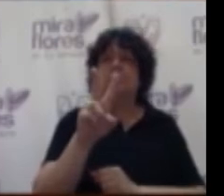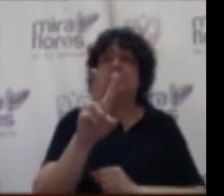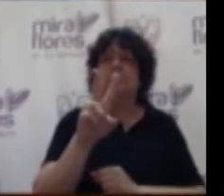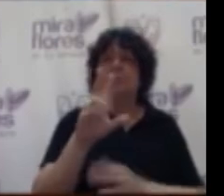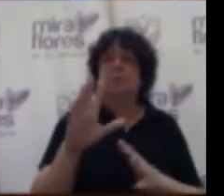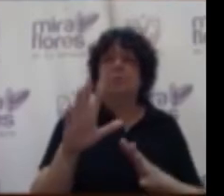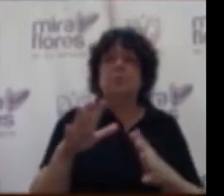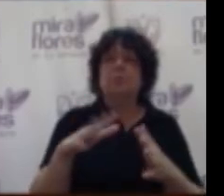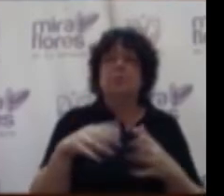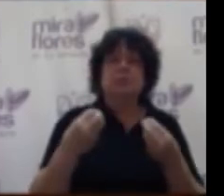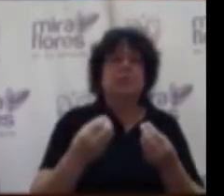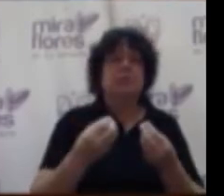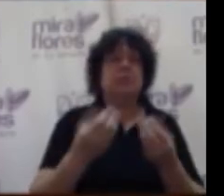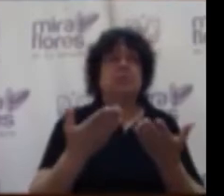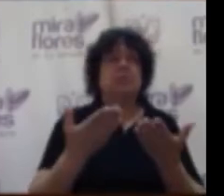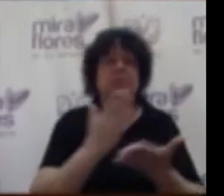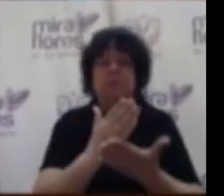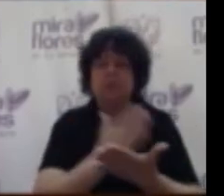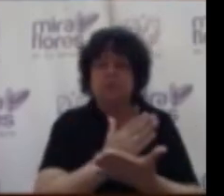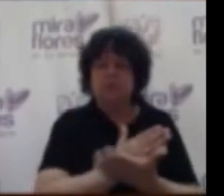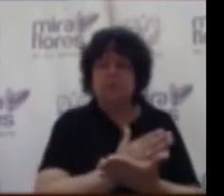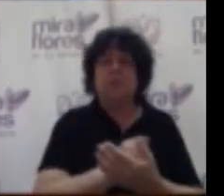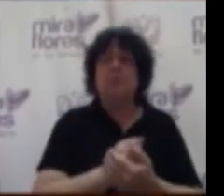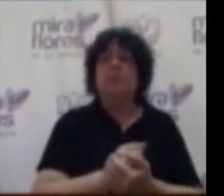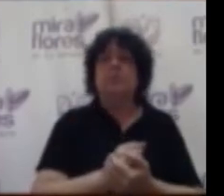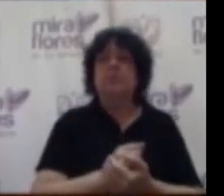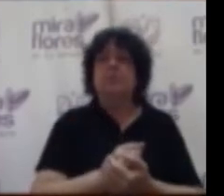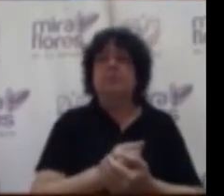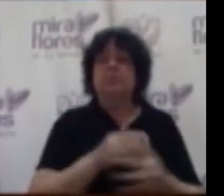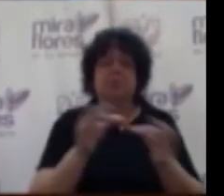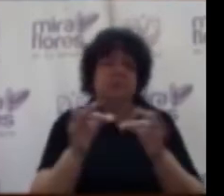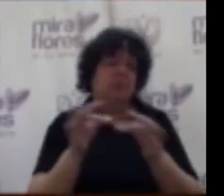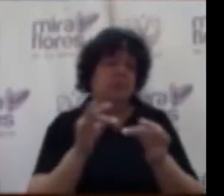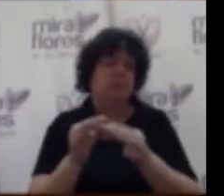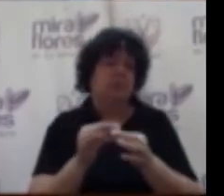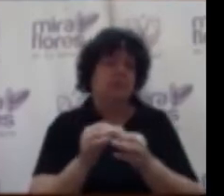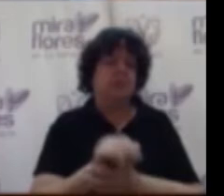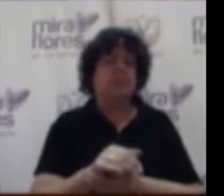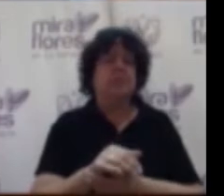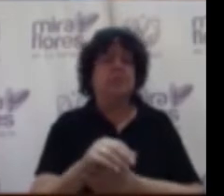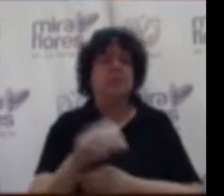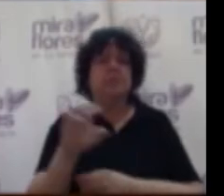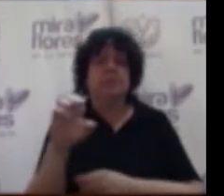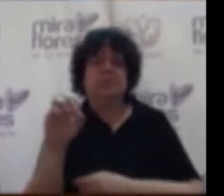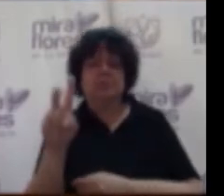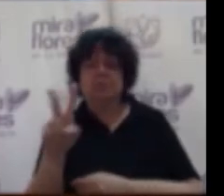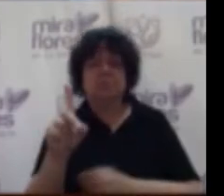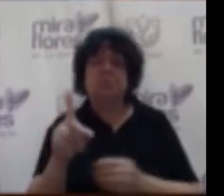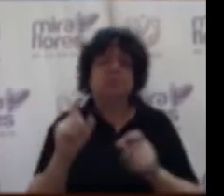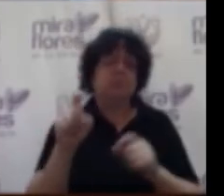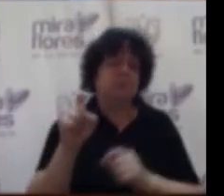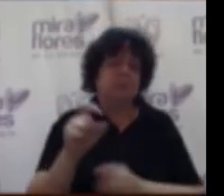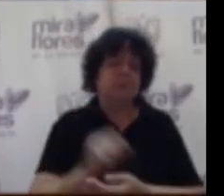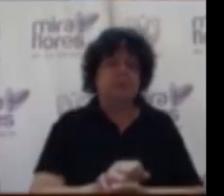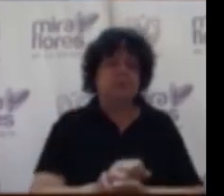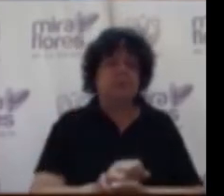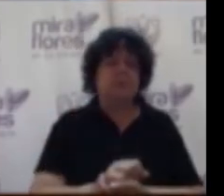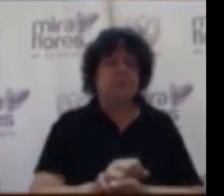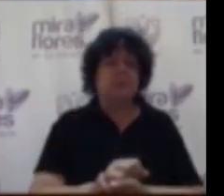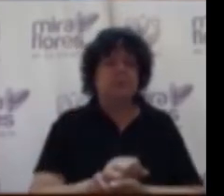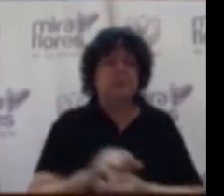trámites como es por ejemplo la pedida del impacto vial que en ecuat en edos no se requeriría presentar